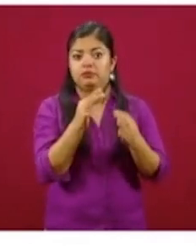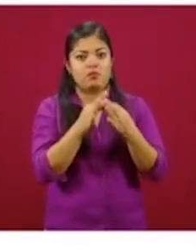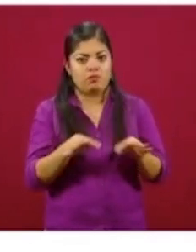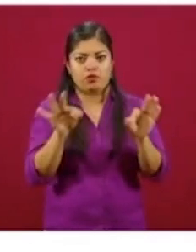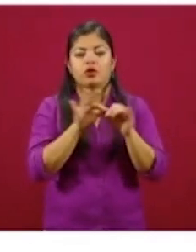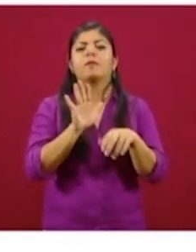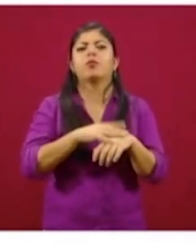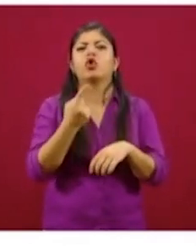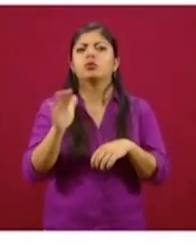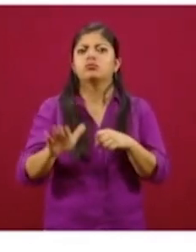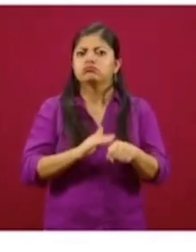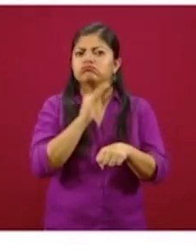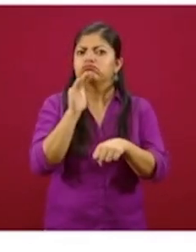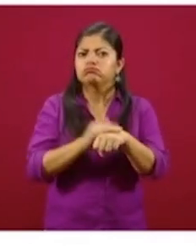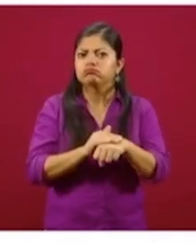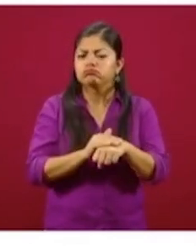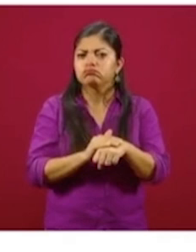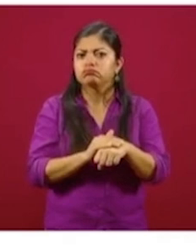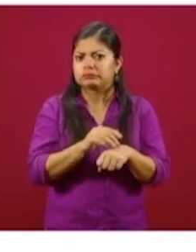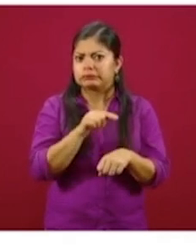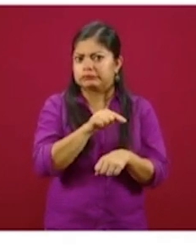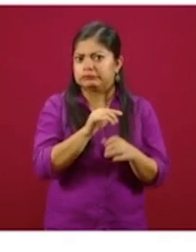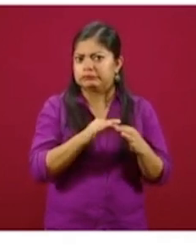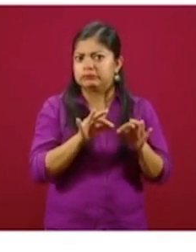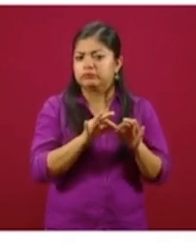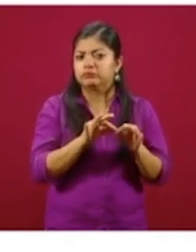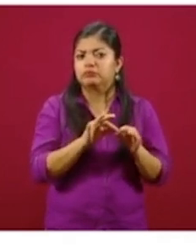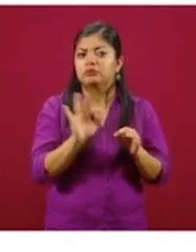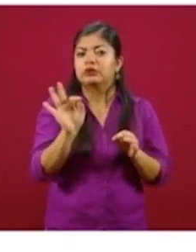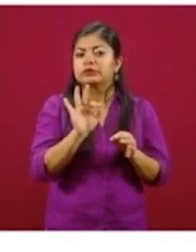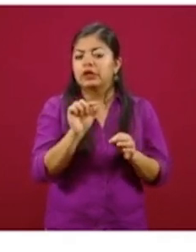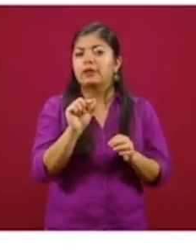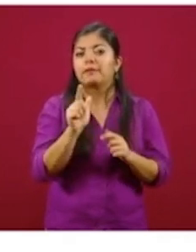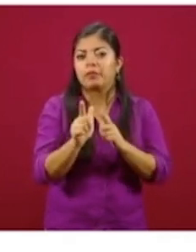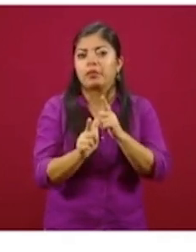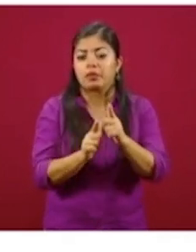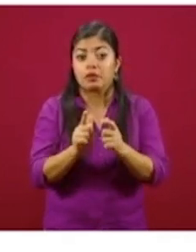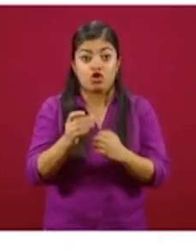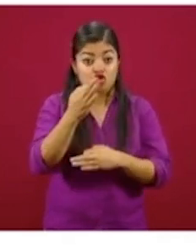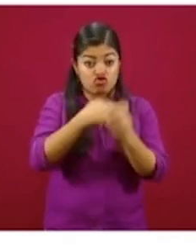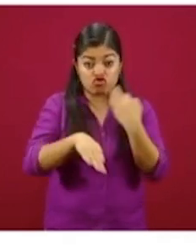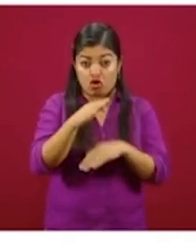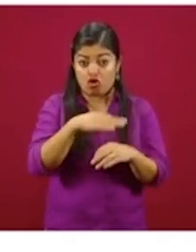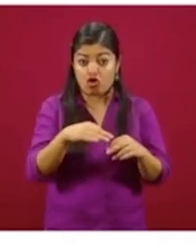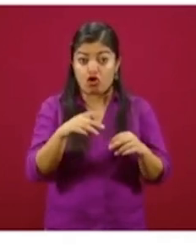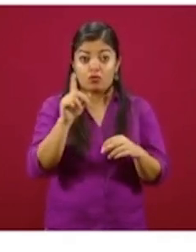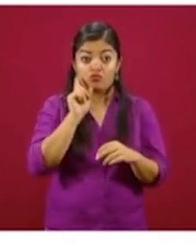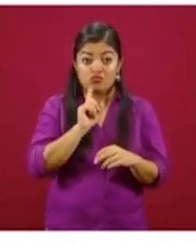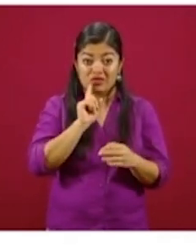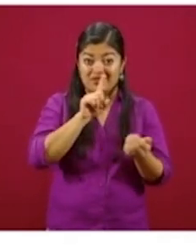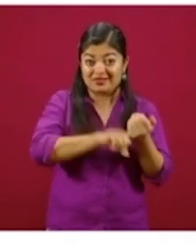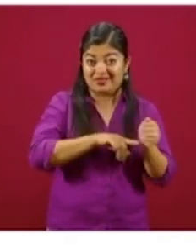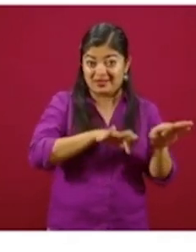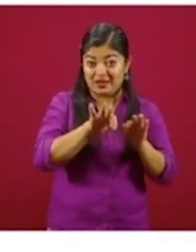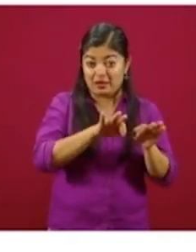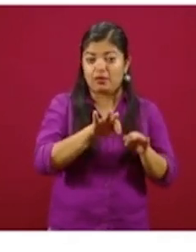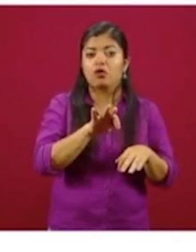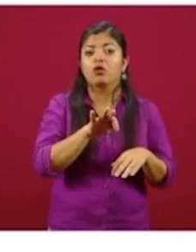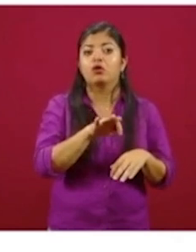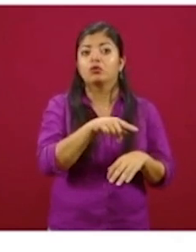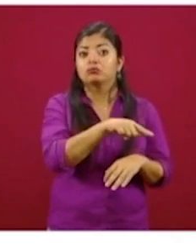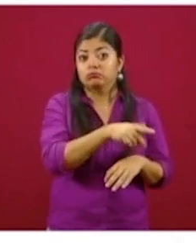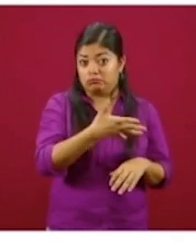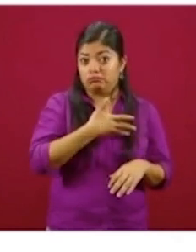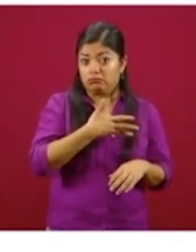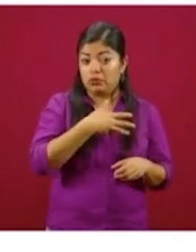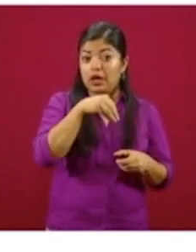puede llegar a ser un poco más lenta en un sentido, no todas las trabajadoras del hogar tienen una cuenta bancaria y